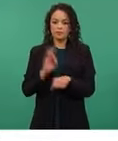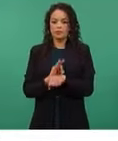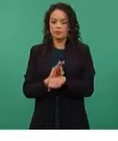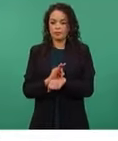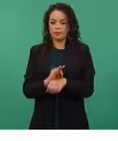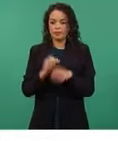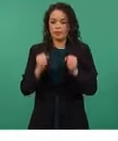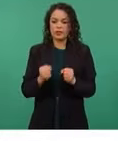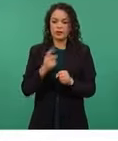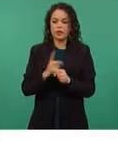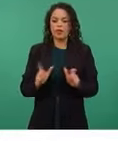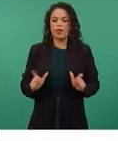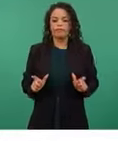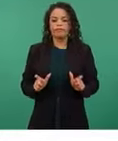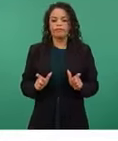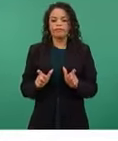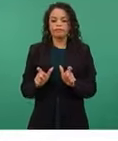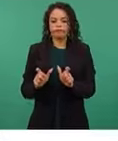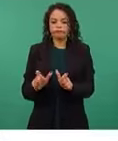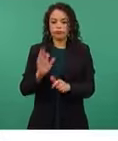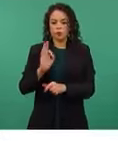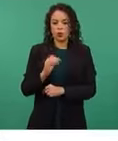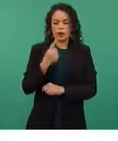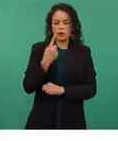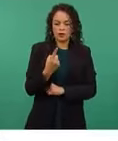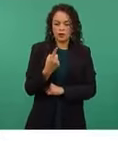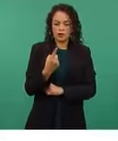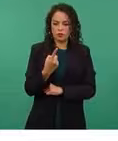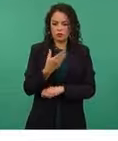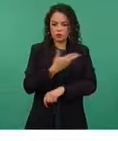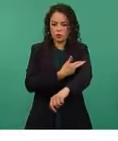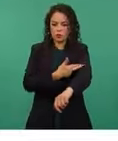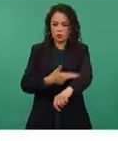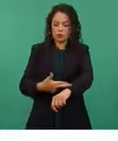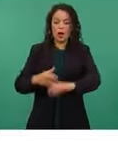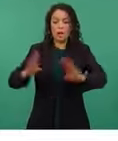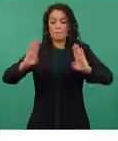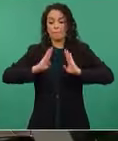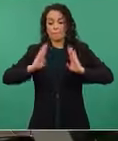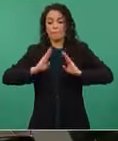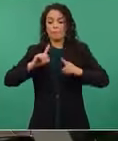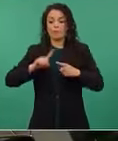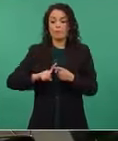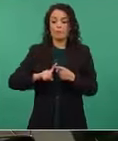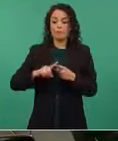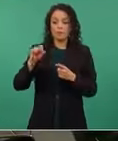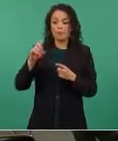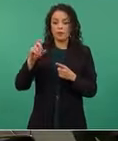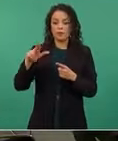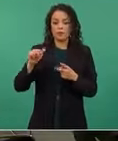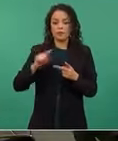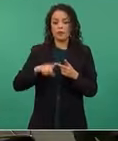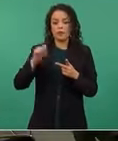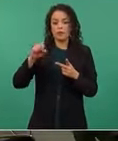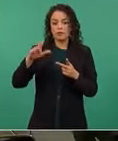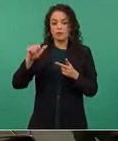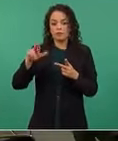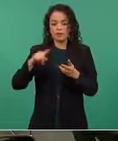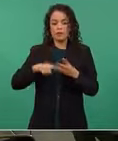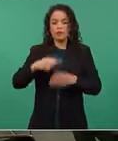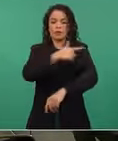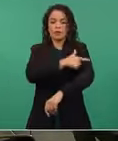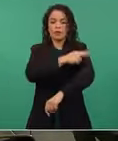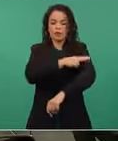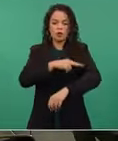rutas que se establecieron, seguridad proporcionada por el Ejército, por la Armada, por la Guardia Nacional.